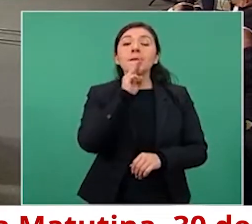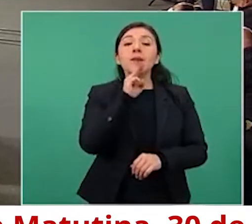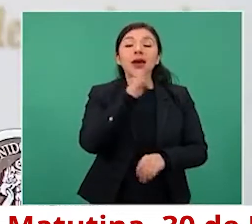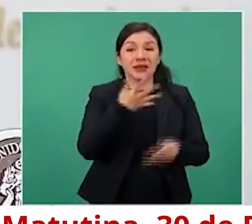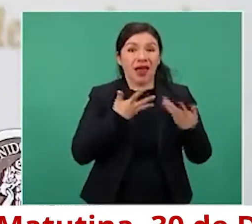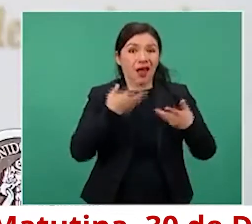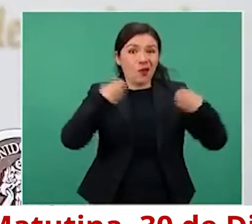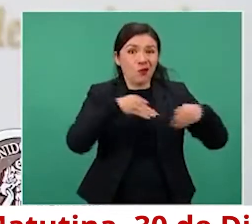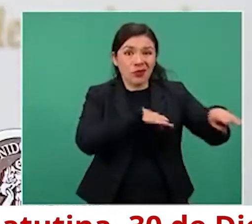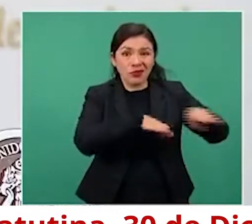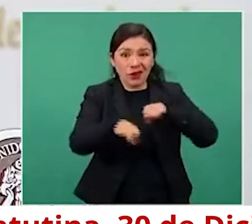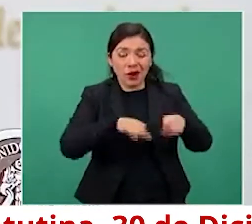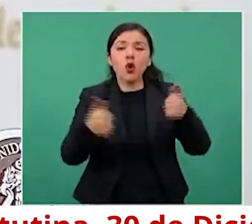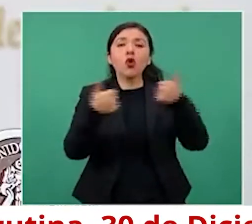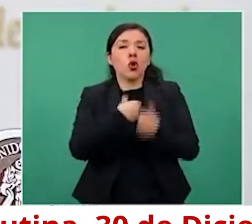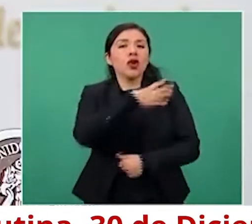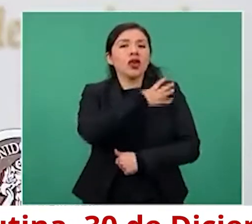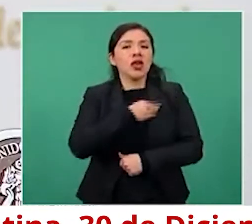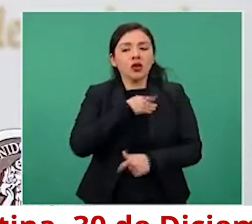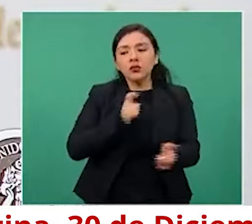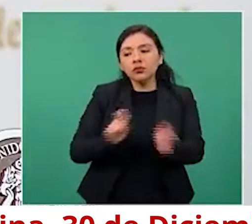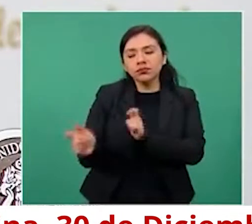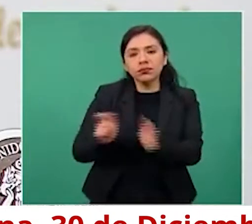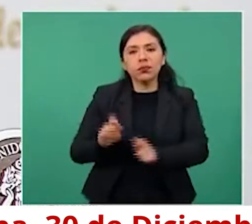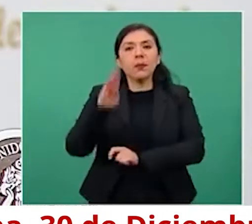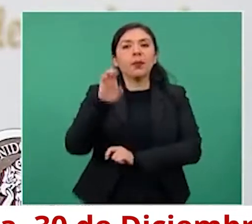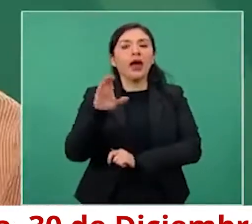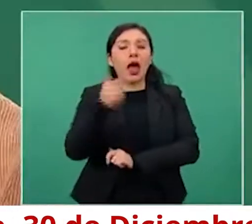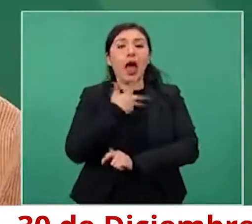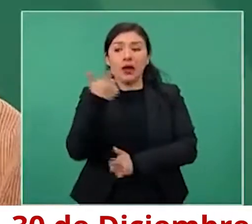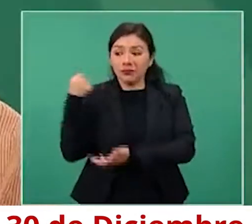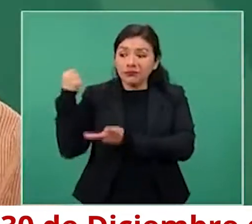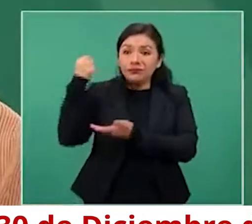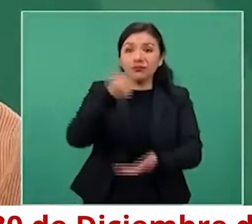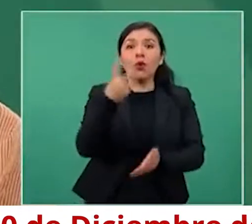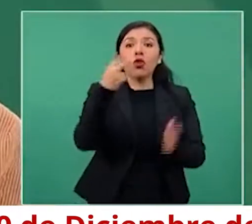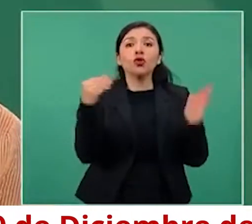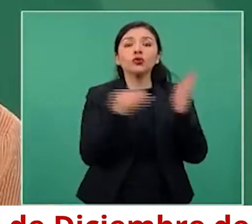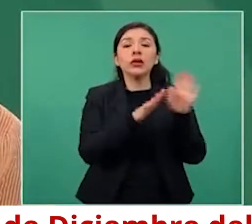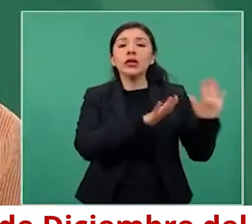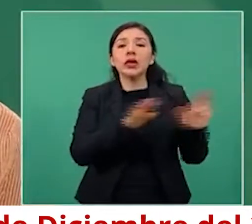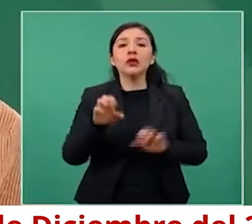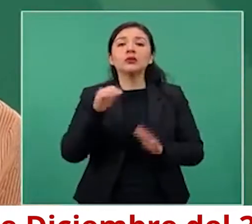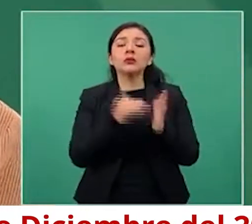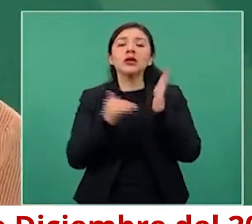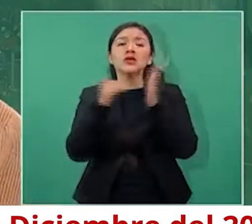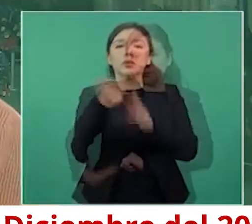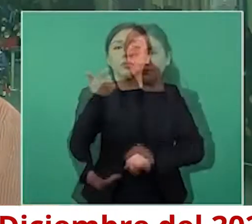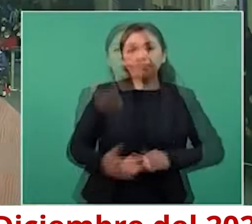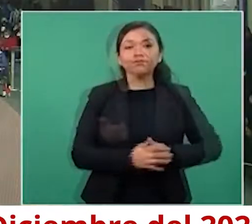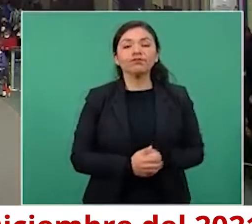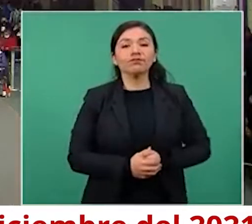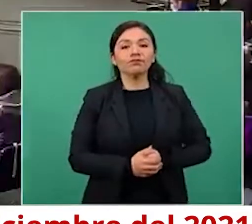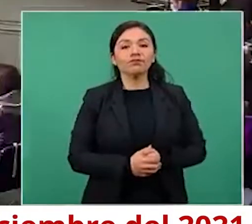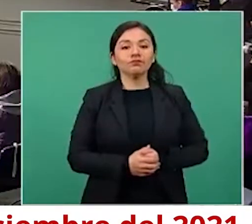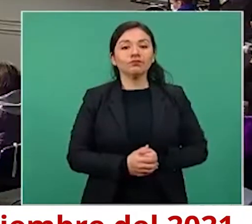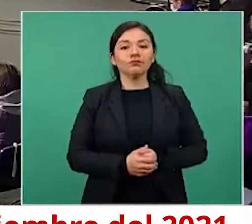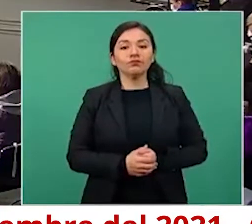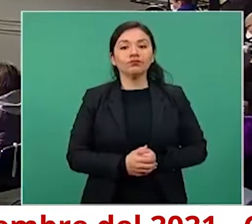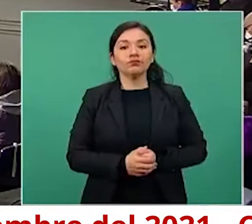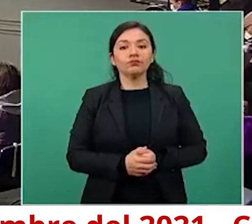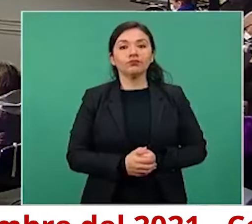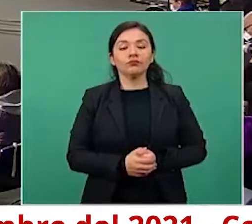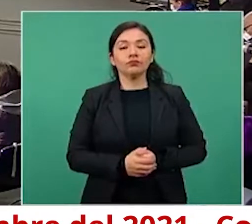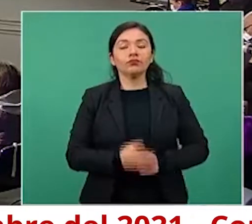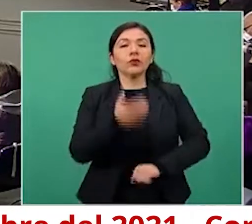trabajadoras y niños y niños beneficiados, con una inversión de 2 mil 500 millones de pesos. La Coordinación Nacional